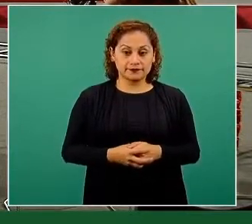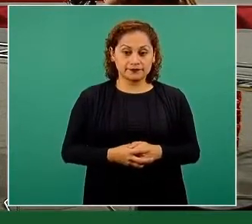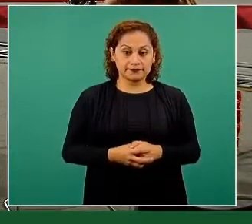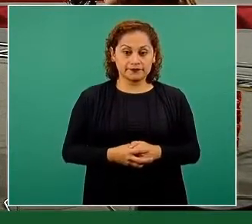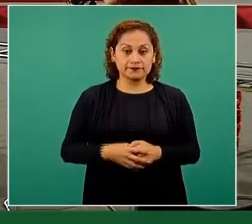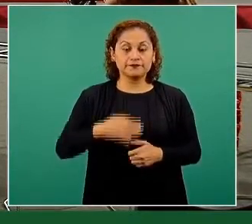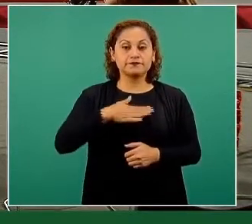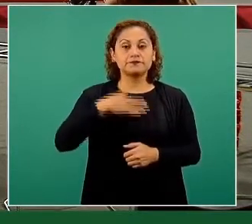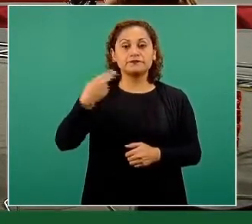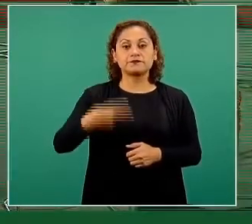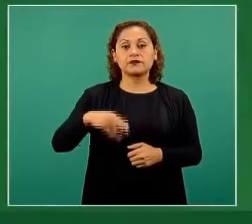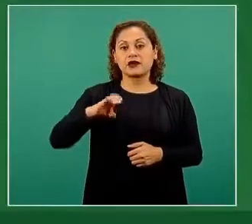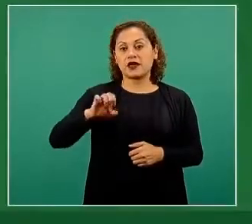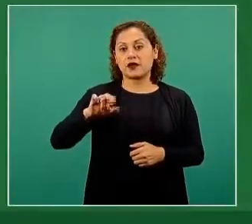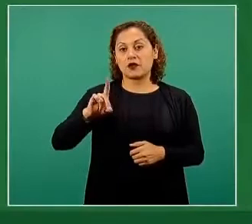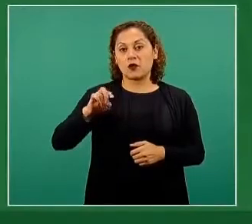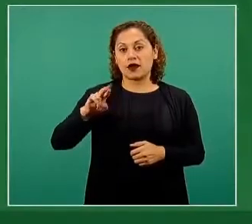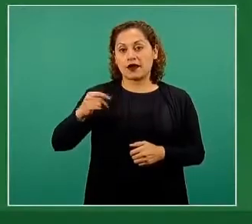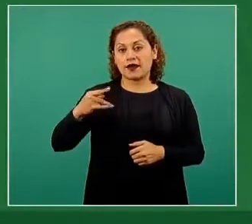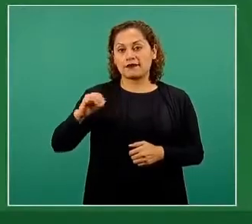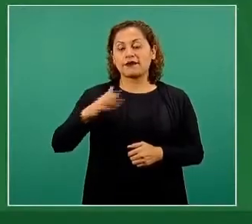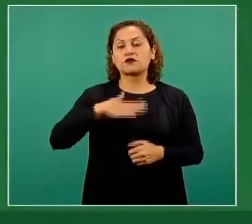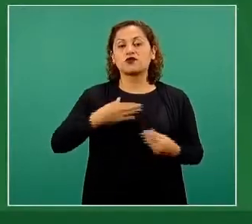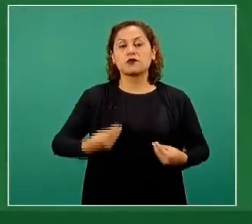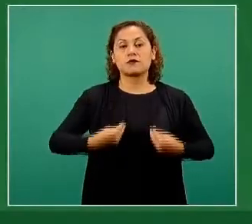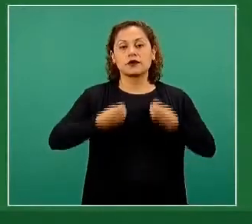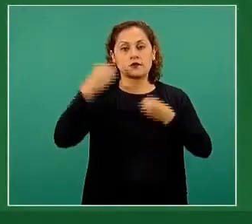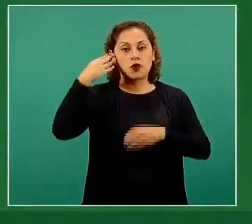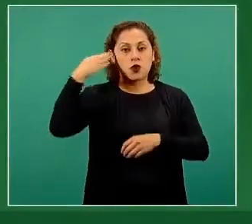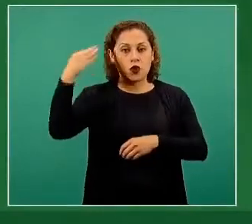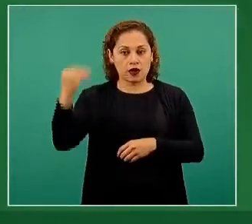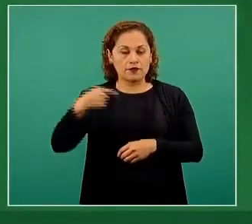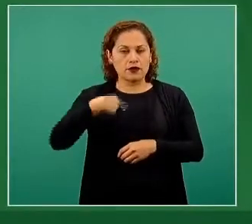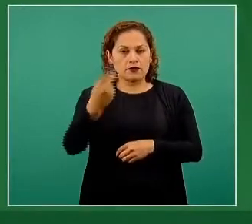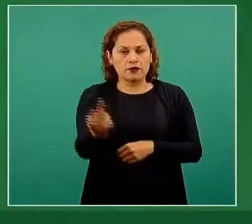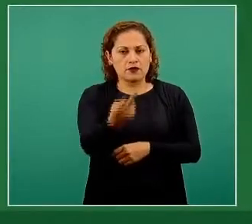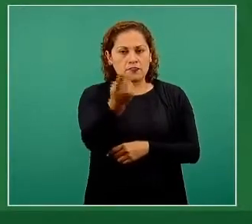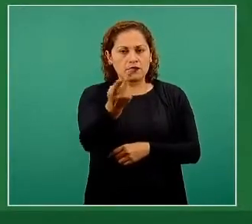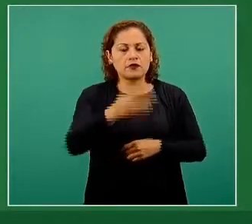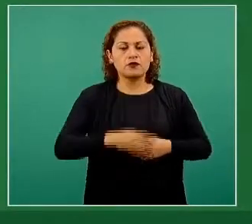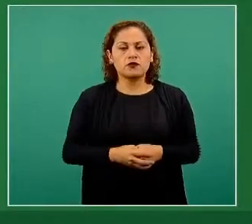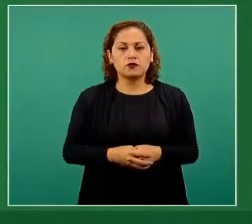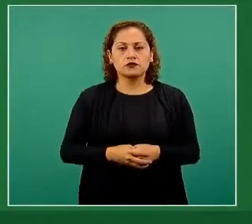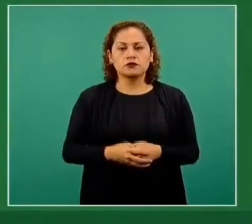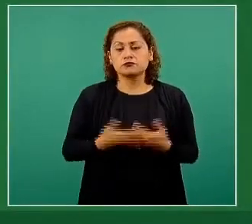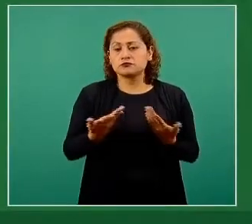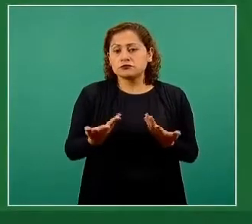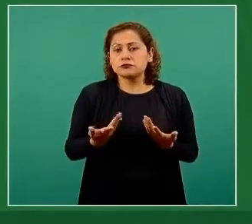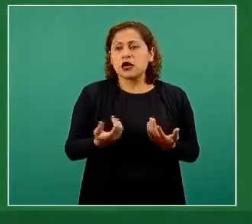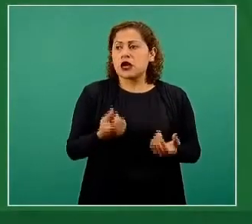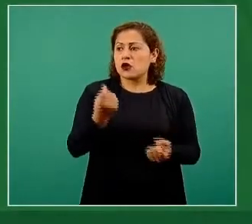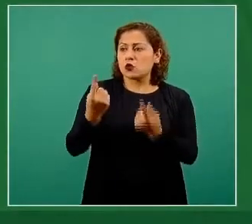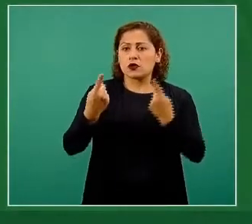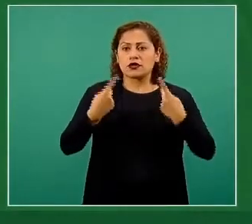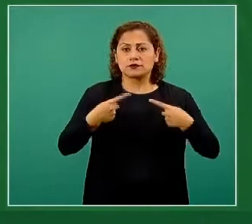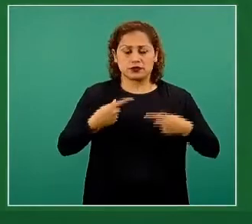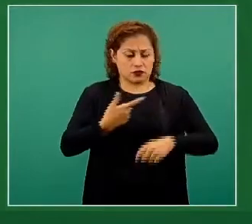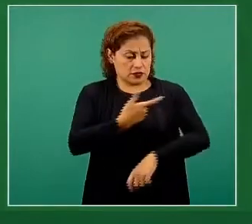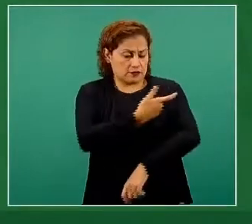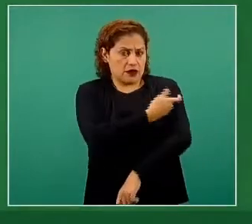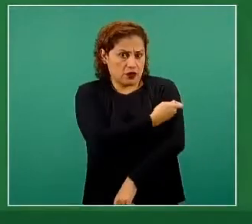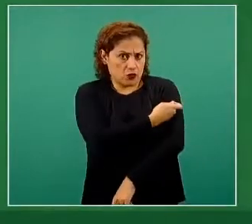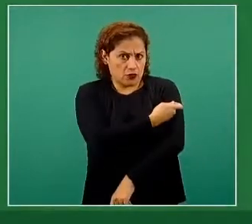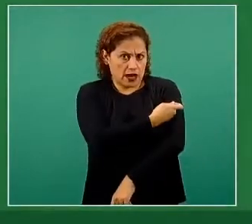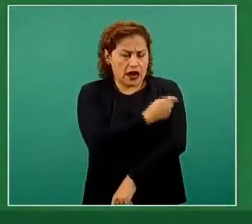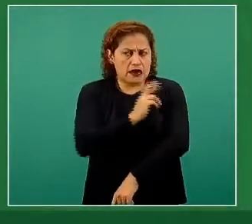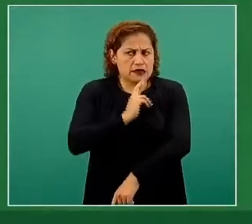Mi nombre es Eduard Gaitán y vivo en el estado de Colima y mi pregunta sería, ¿qué podemos decir a las personas que son vacunadas porque existe la idea